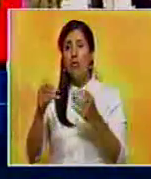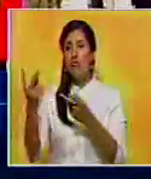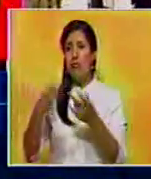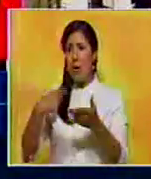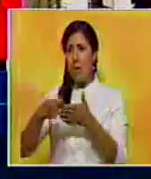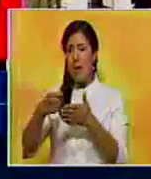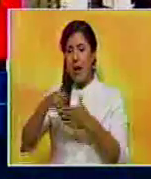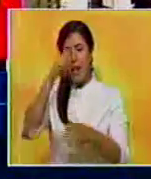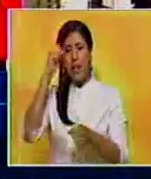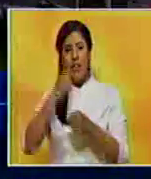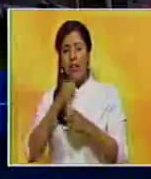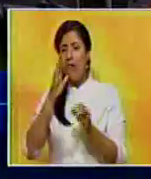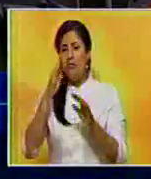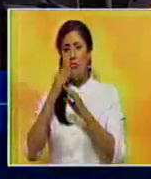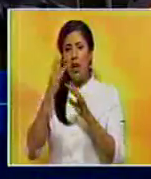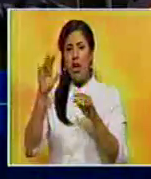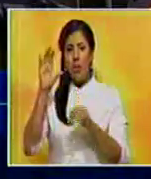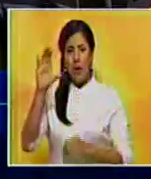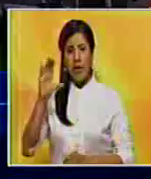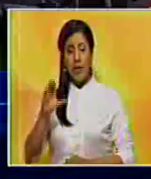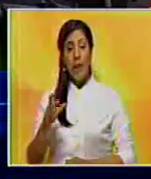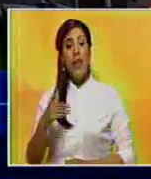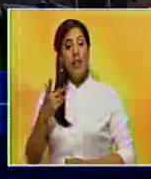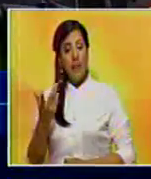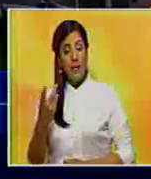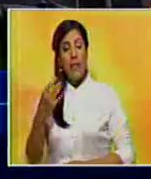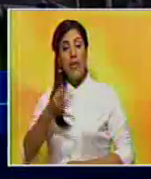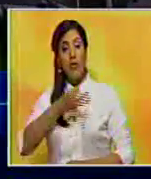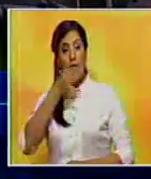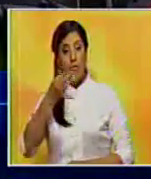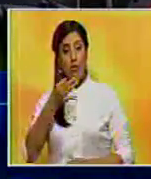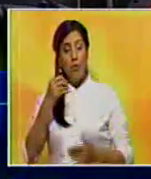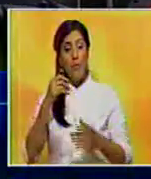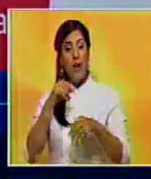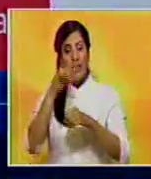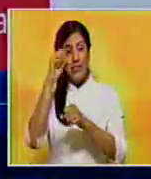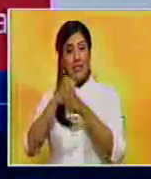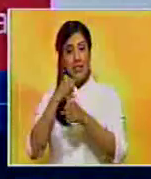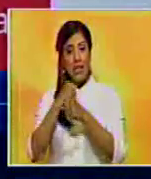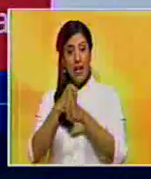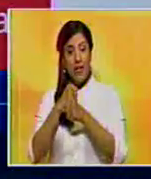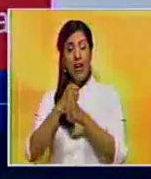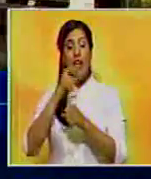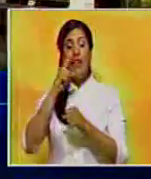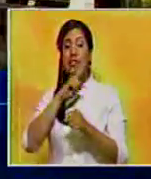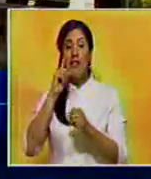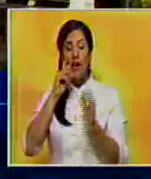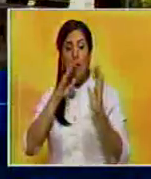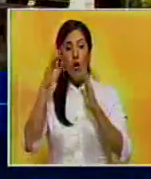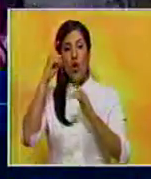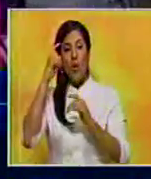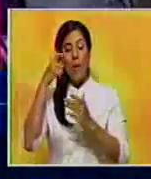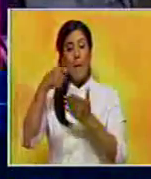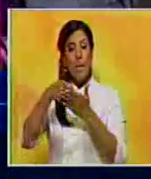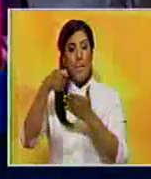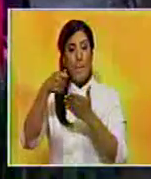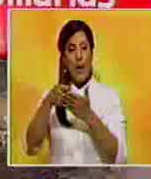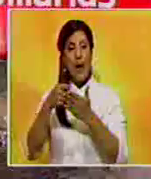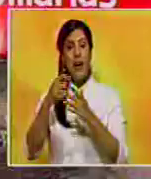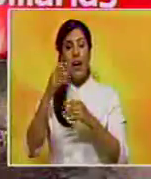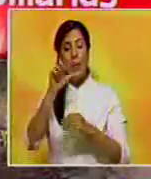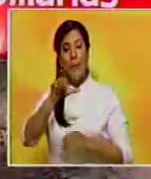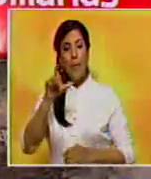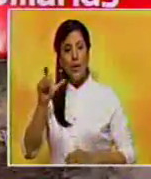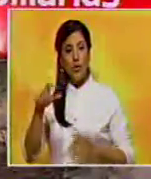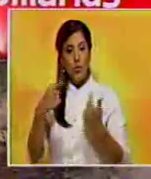recibido pagos por trabajos no realizados en el país. Además reiteró que el ritmo de las obras en ejecución depende del cronograma de pagos de los